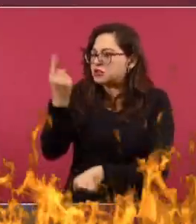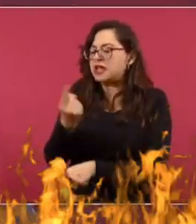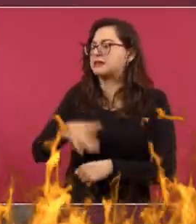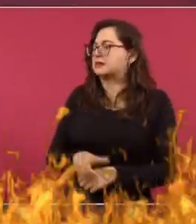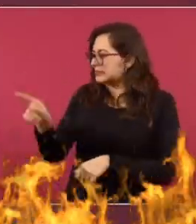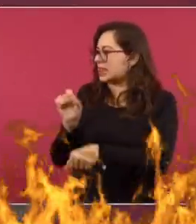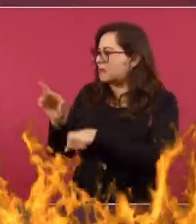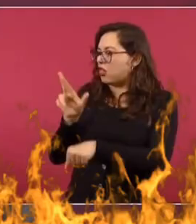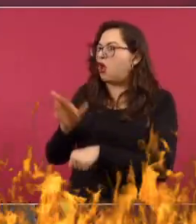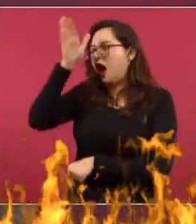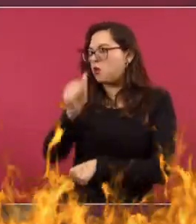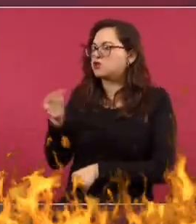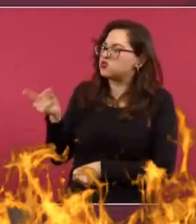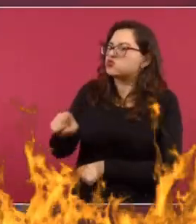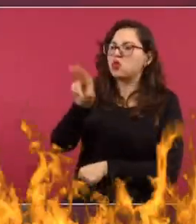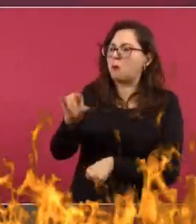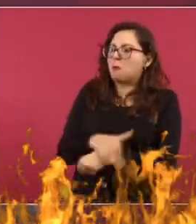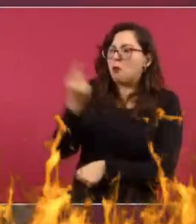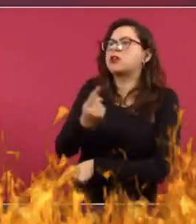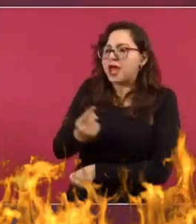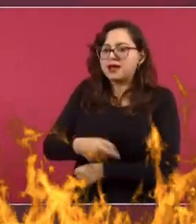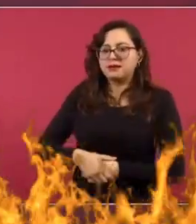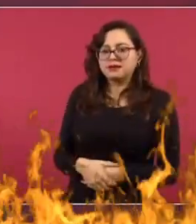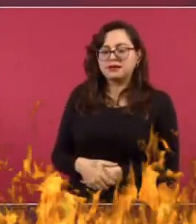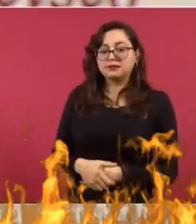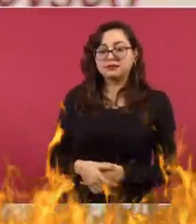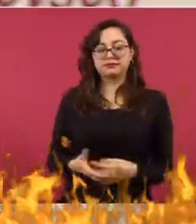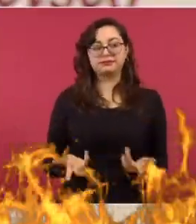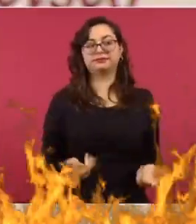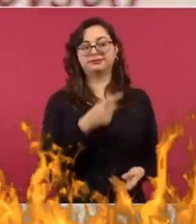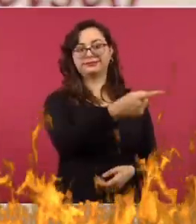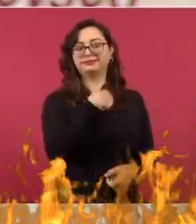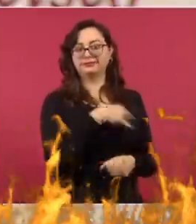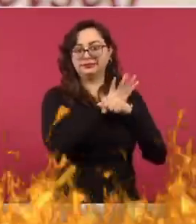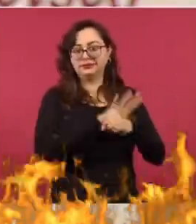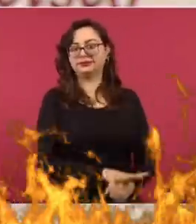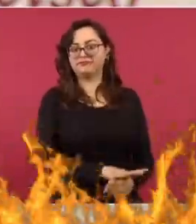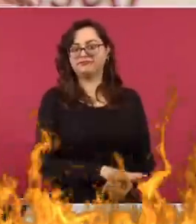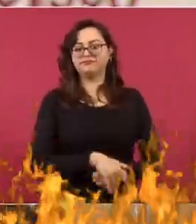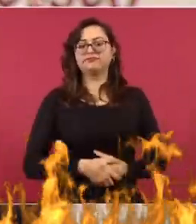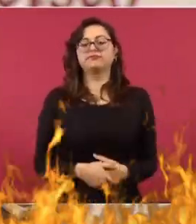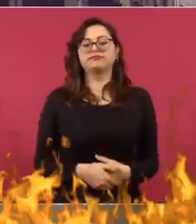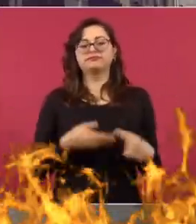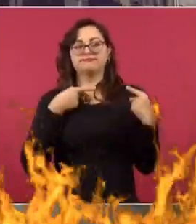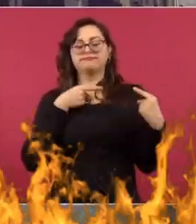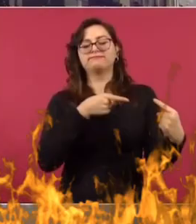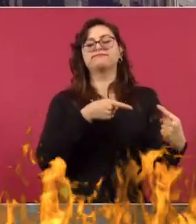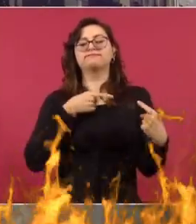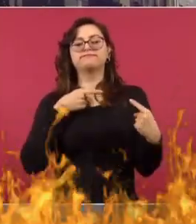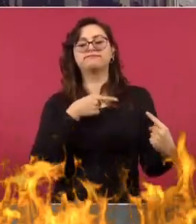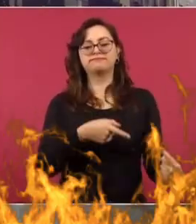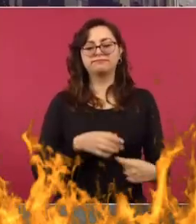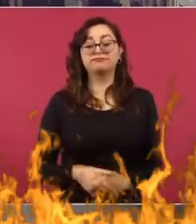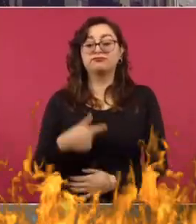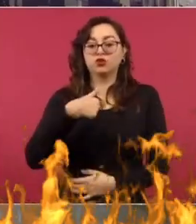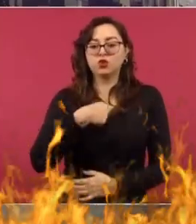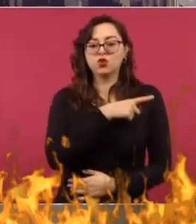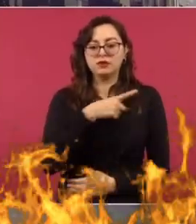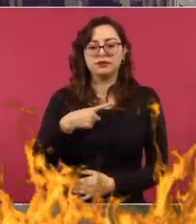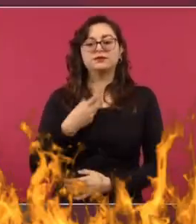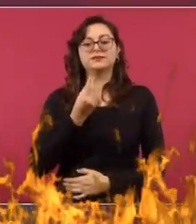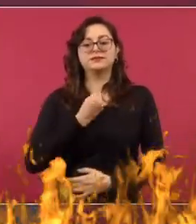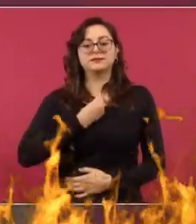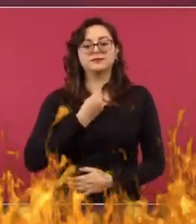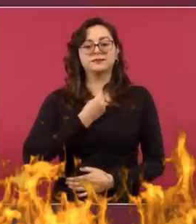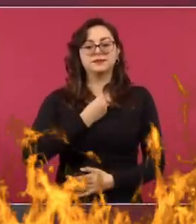Entonces, la instrucción principal, primordial, lo que nosotros teníamos que lograr, a pesar de toda la enorme tensión y dificultad que significó esta tarea, es que México